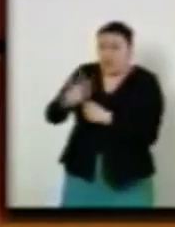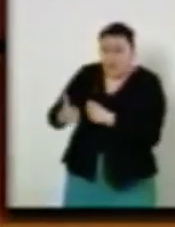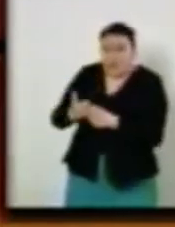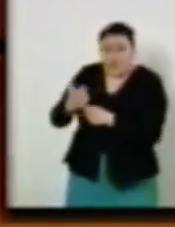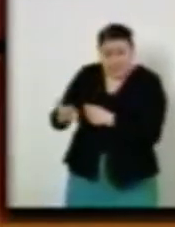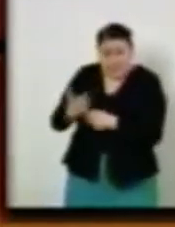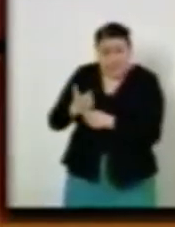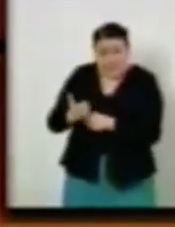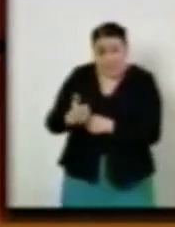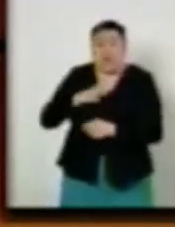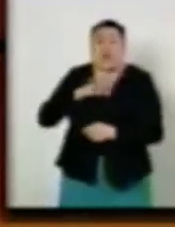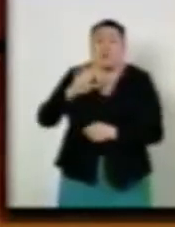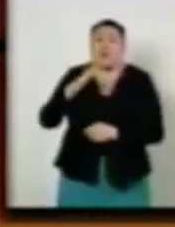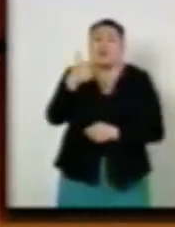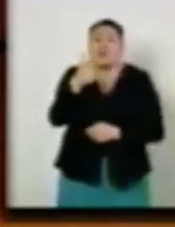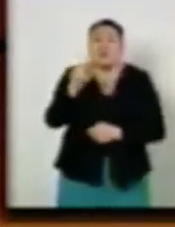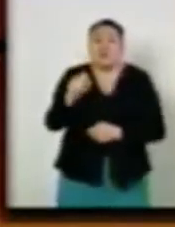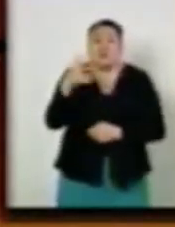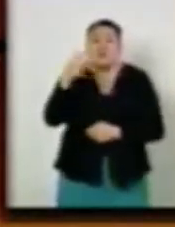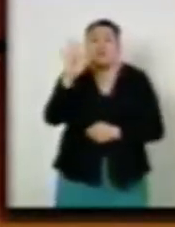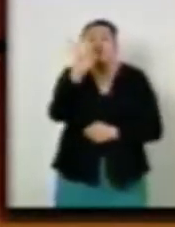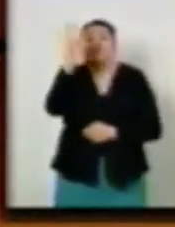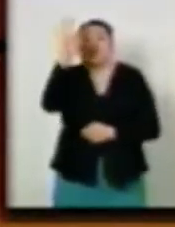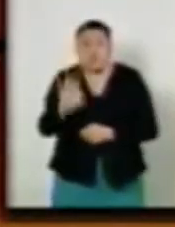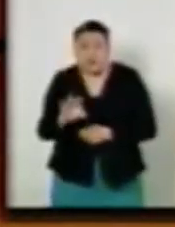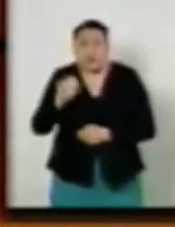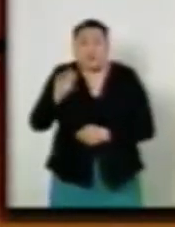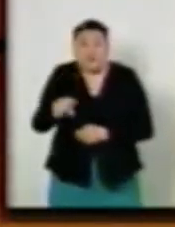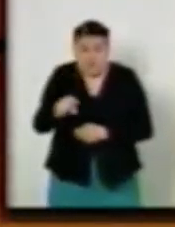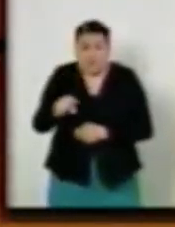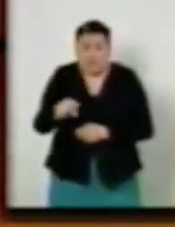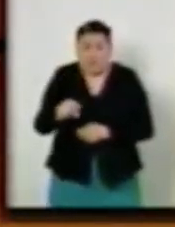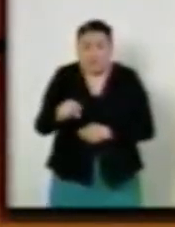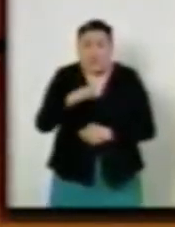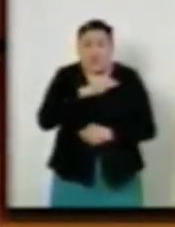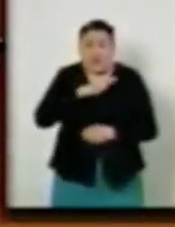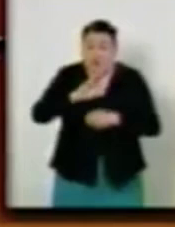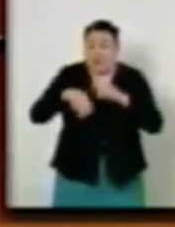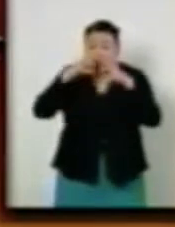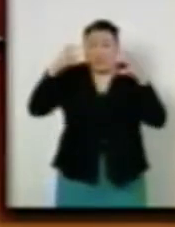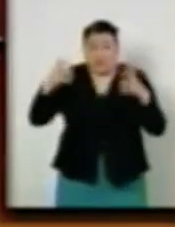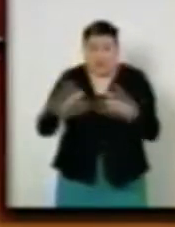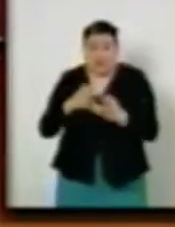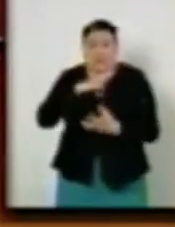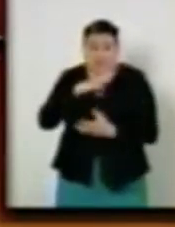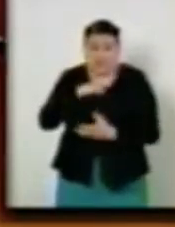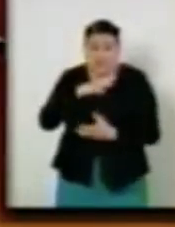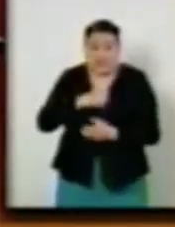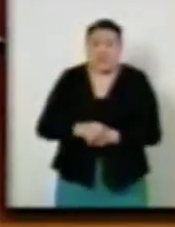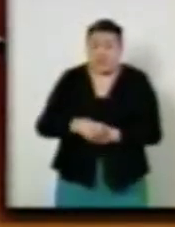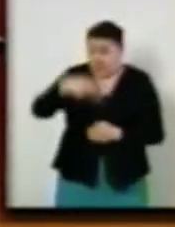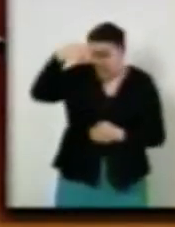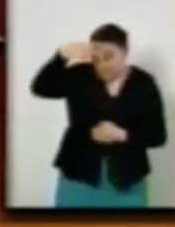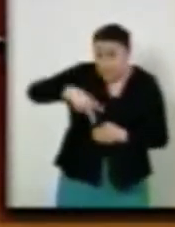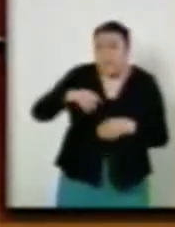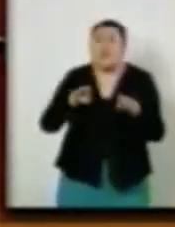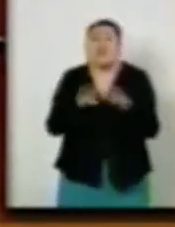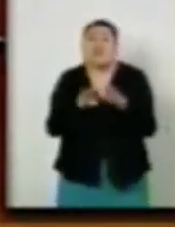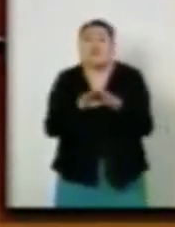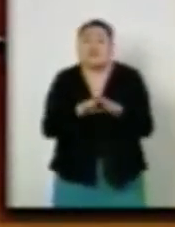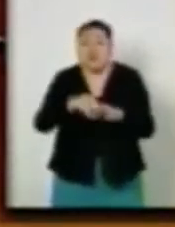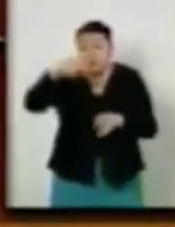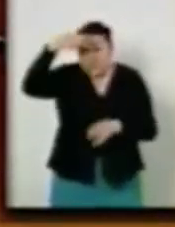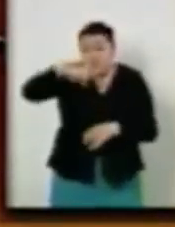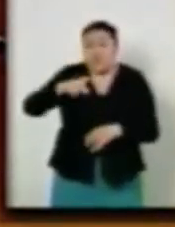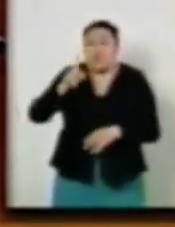representa el 7.5% del empleo femenino en todo el mundo. Nuestro país son